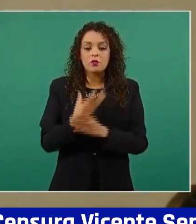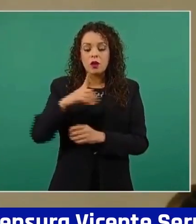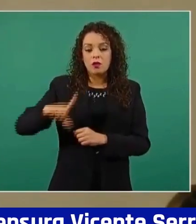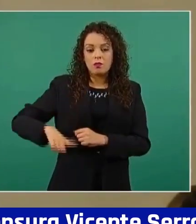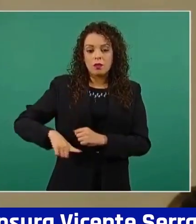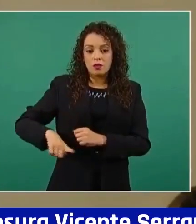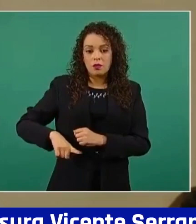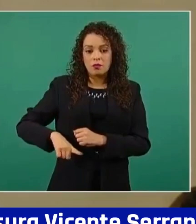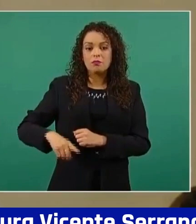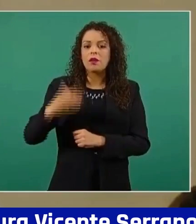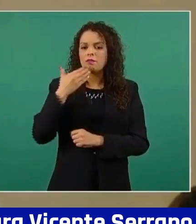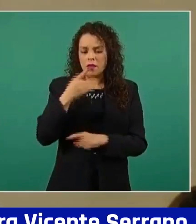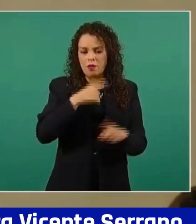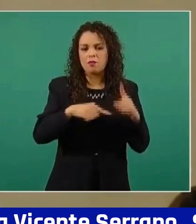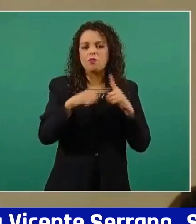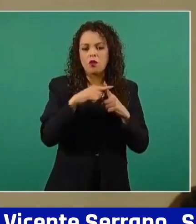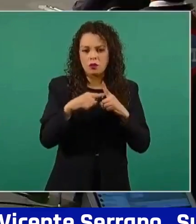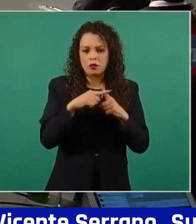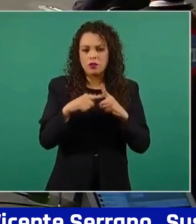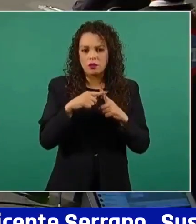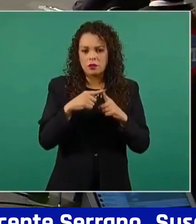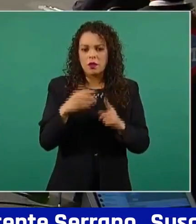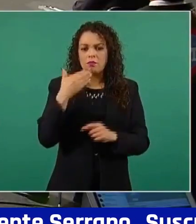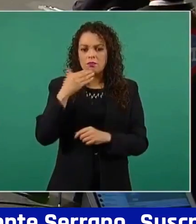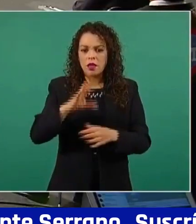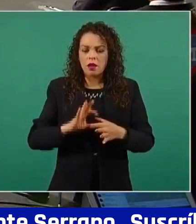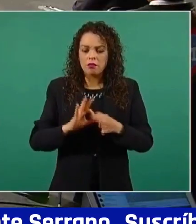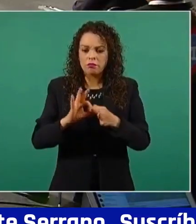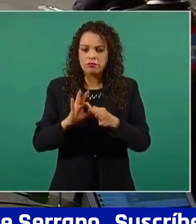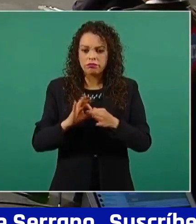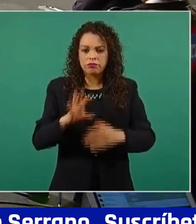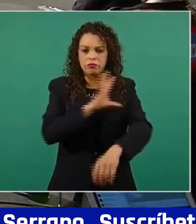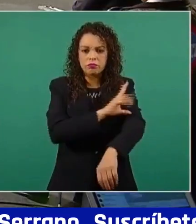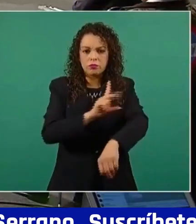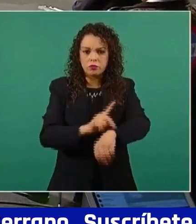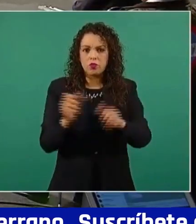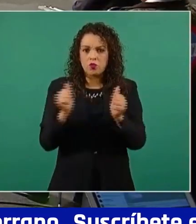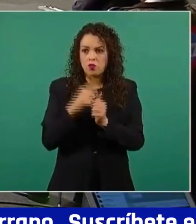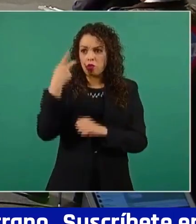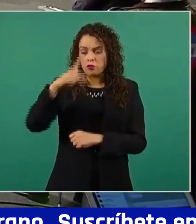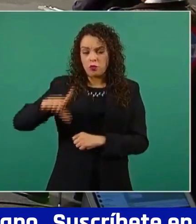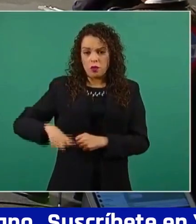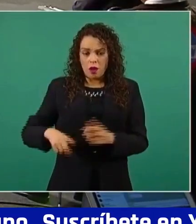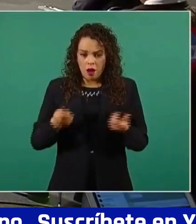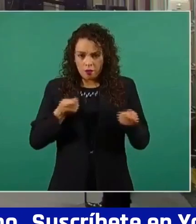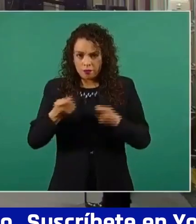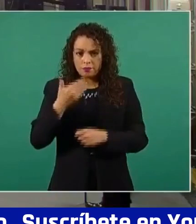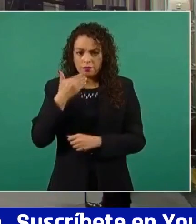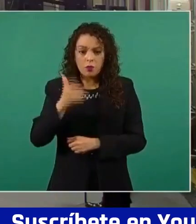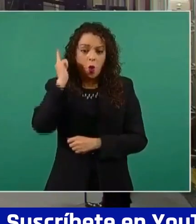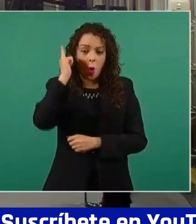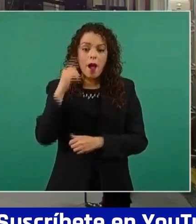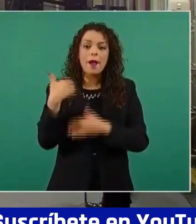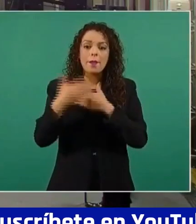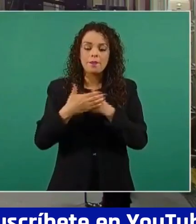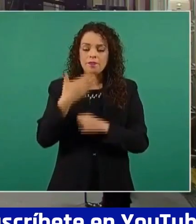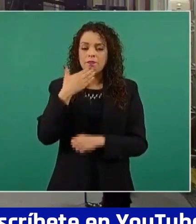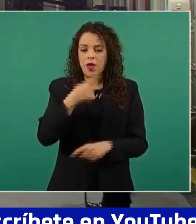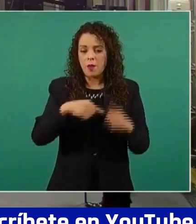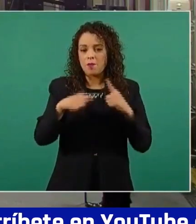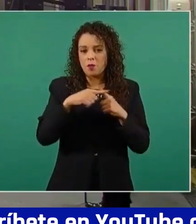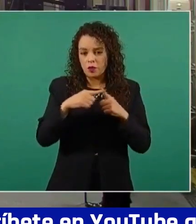perspectiva muy favorable, de mucha vinculación y coordinación con su gobierno. Ojalá, pues, todas esas expectativas se hagan buenas. Sí,